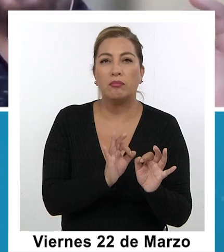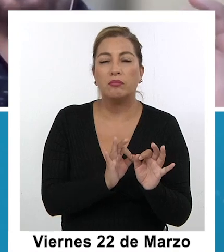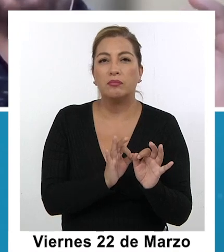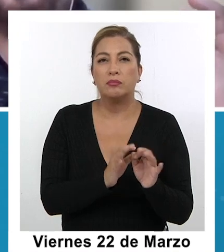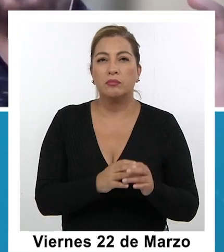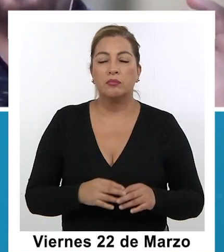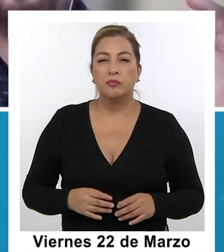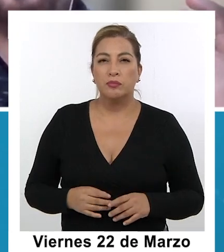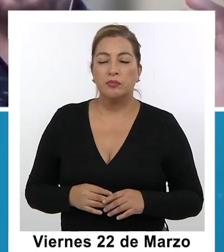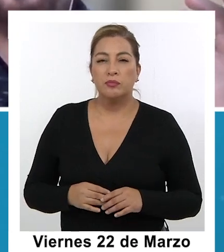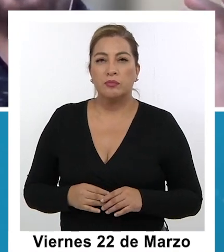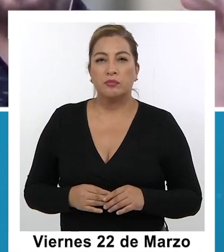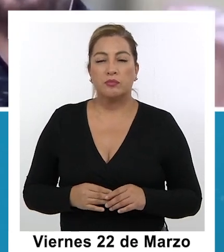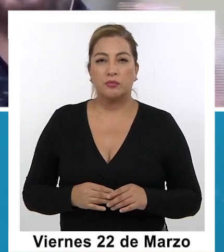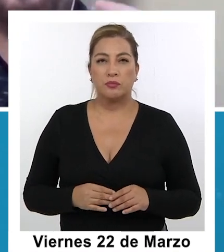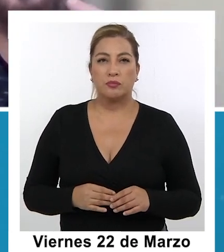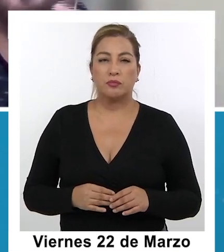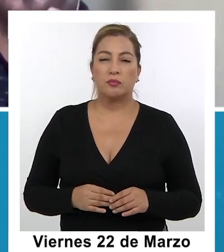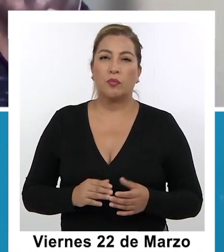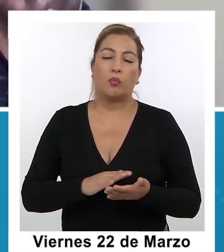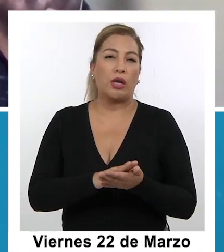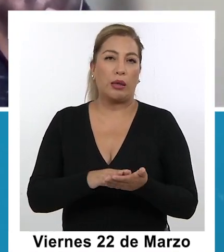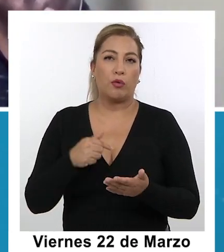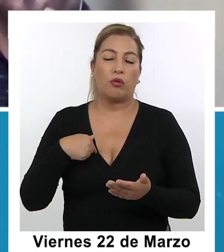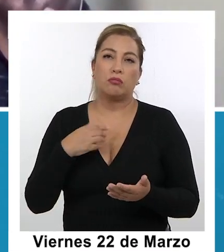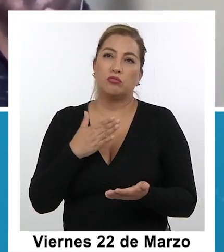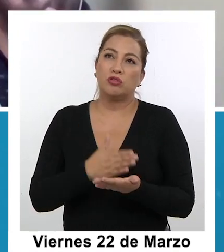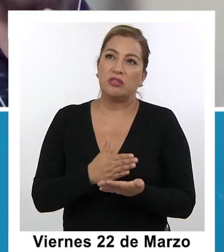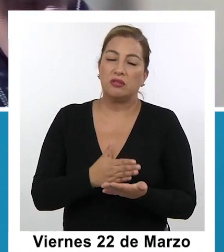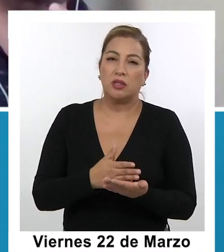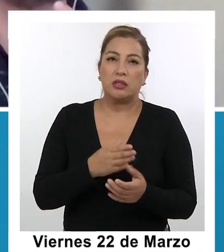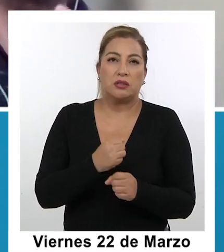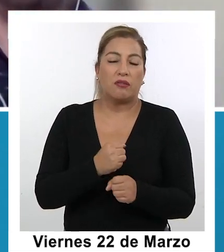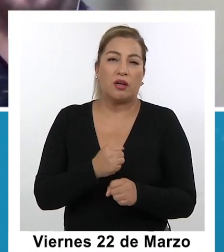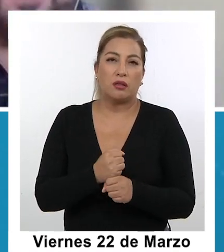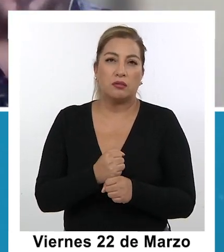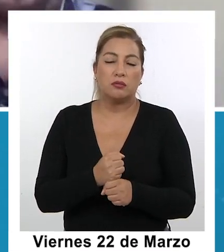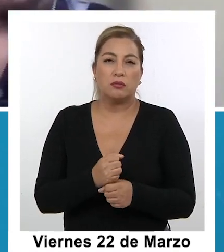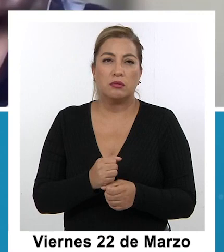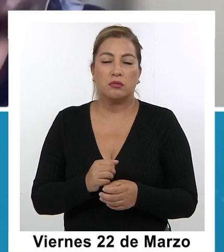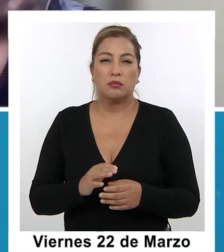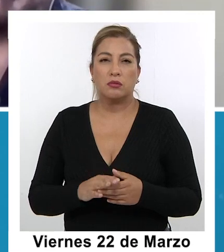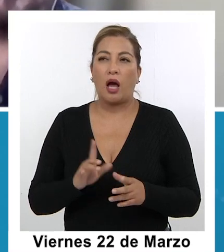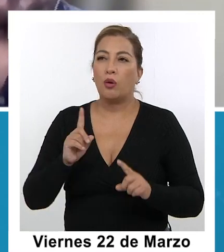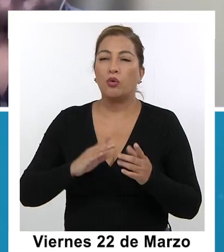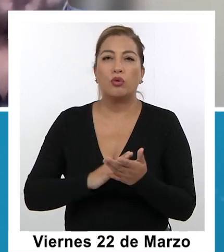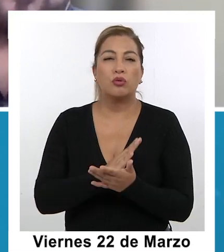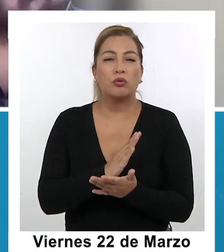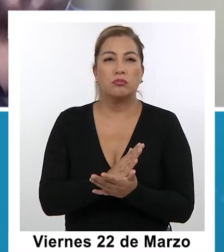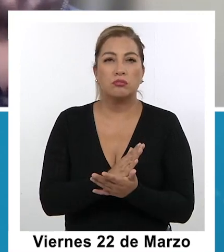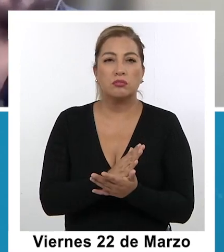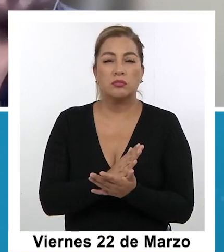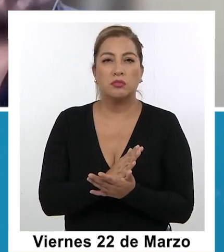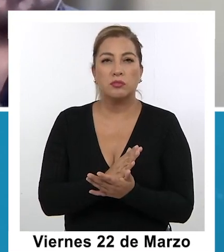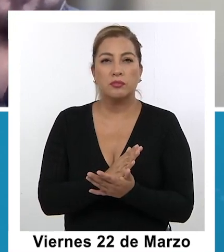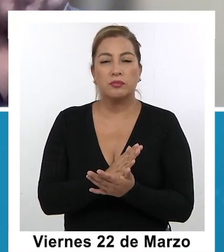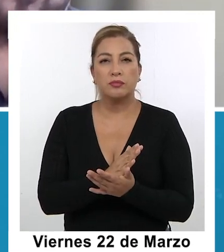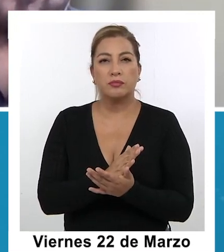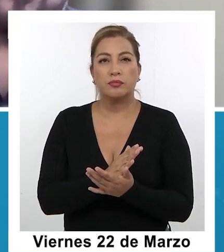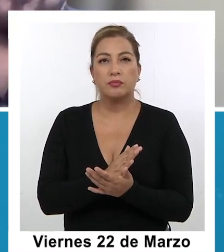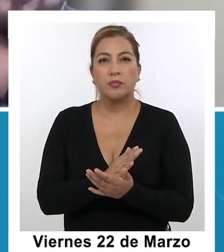depende como como eh digamos donde tú estés trabajando, ¿Sí? Pero un profesor puede estar comienza estando trabajando desde